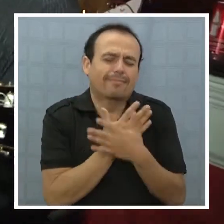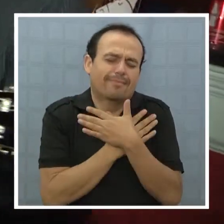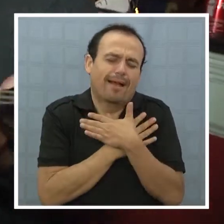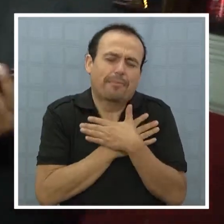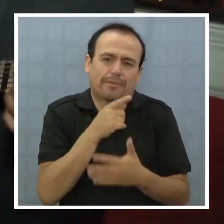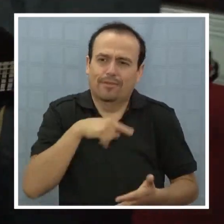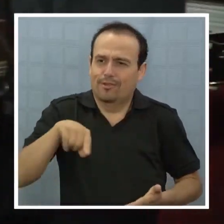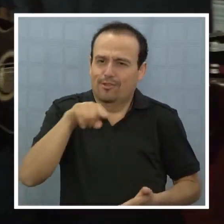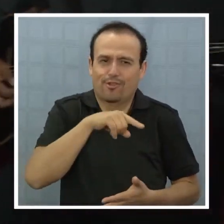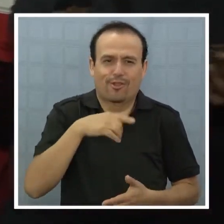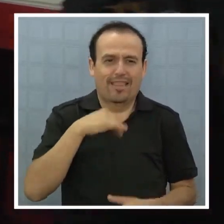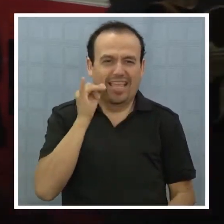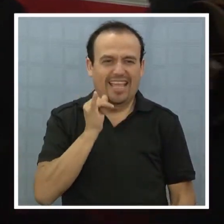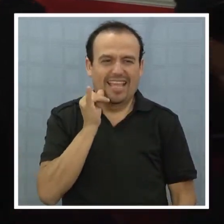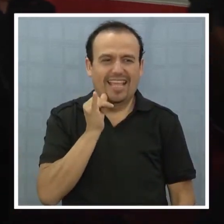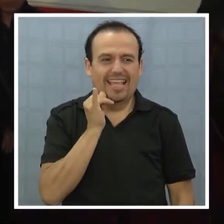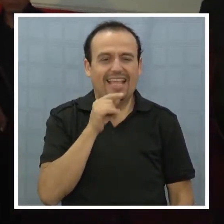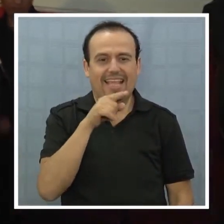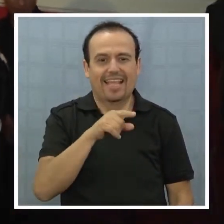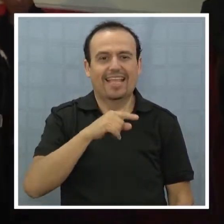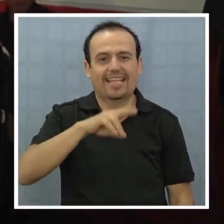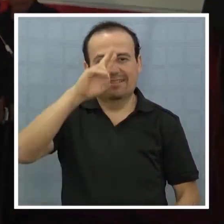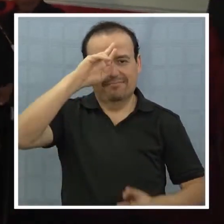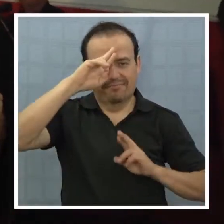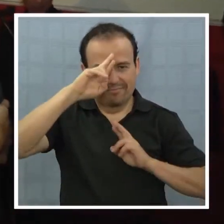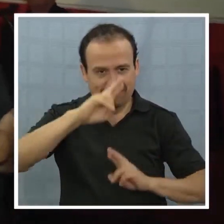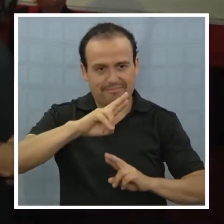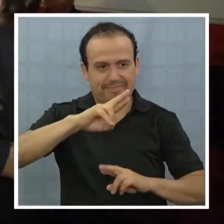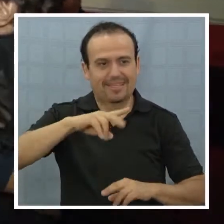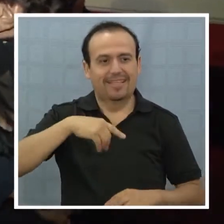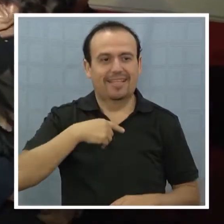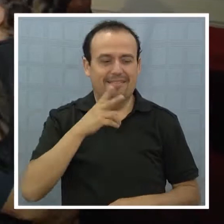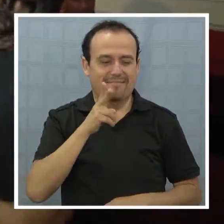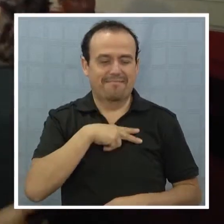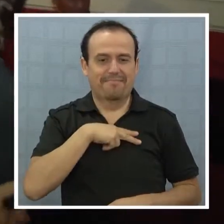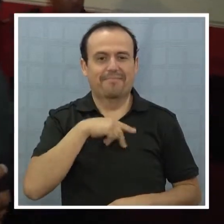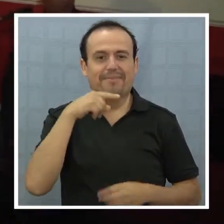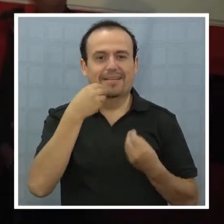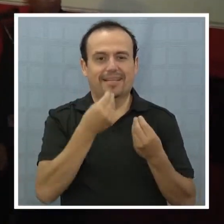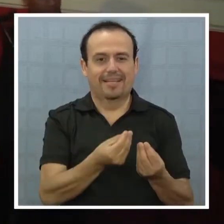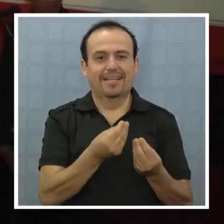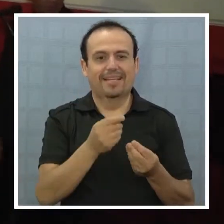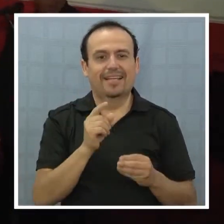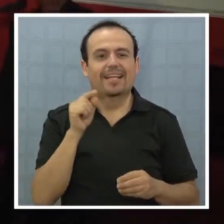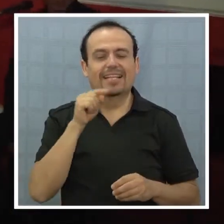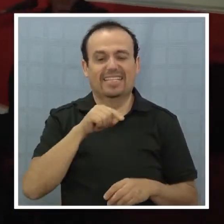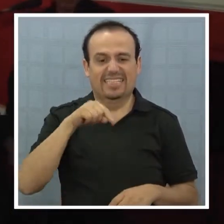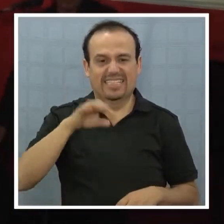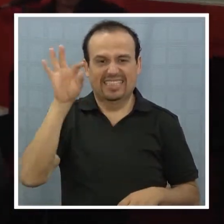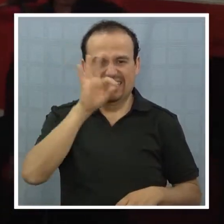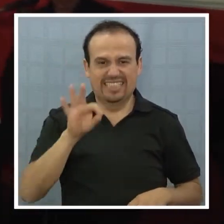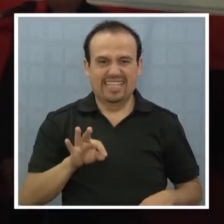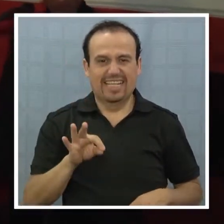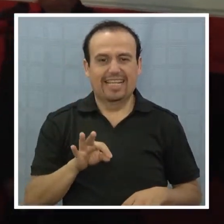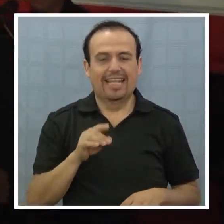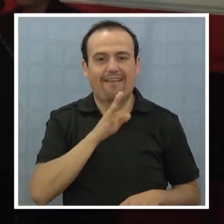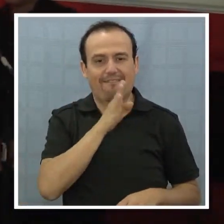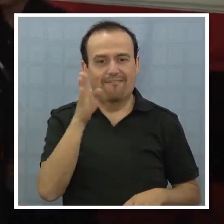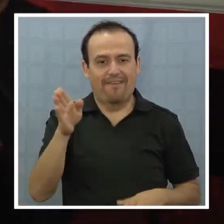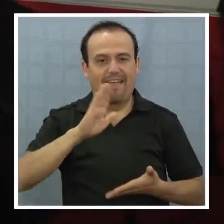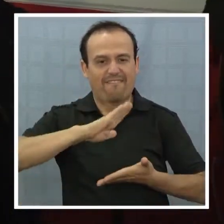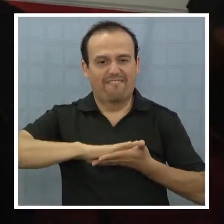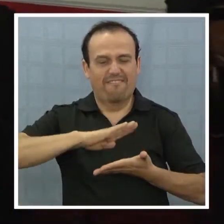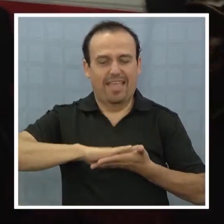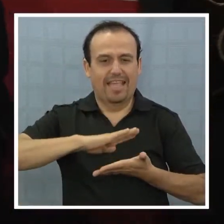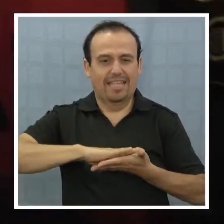pueblo, sea reconocida por toda la gente que va a ir en masa el sábado a la cumbre. La